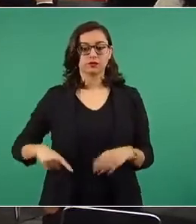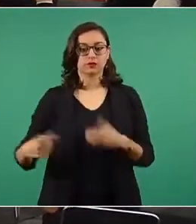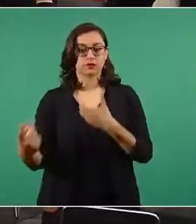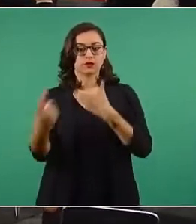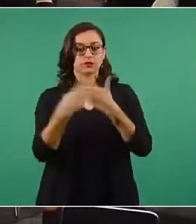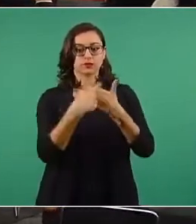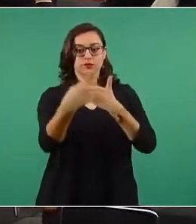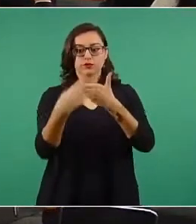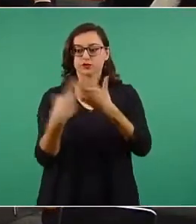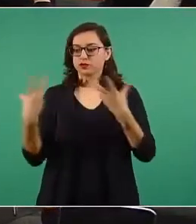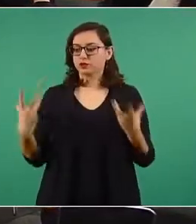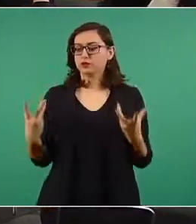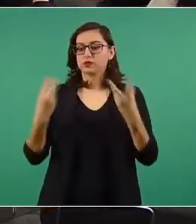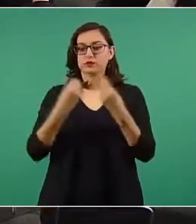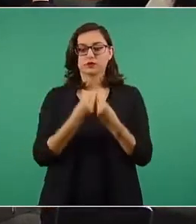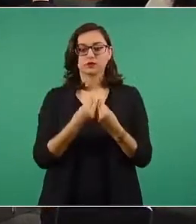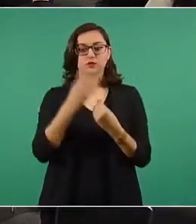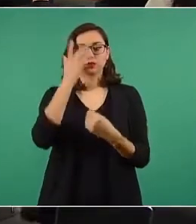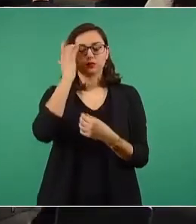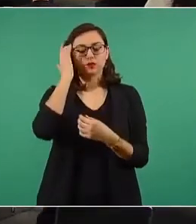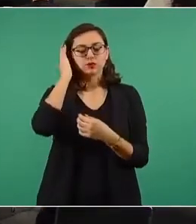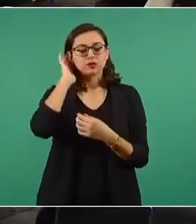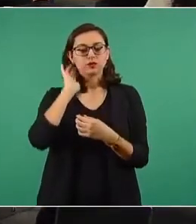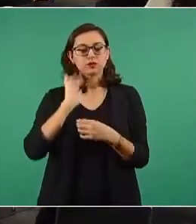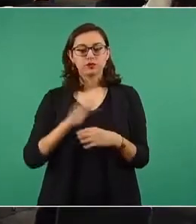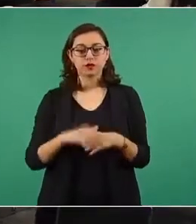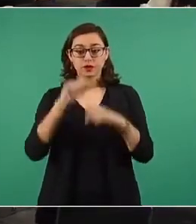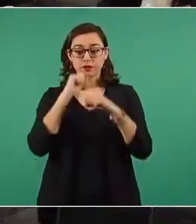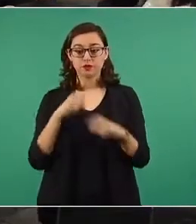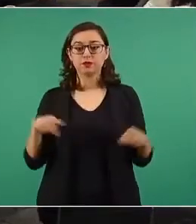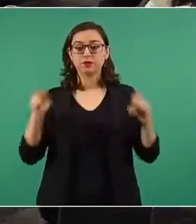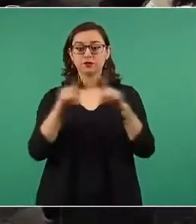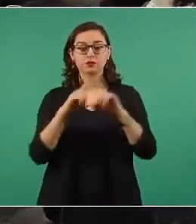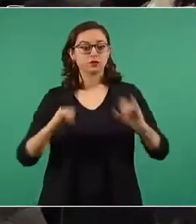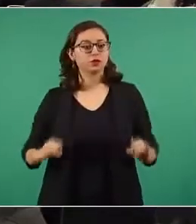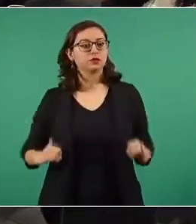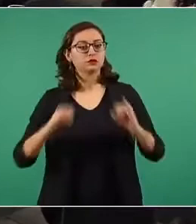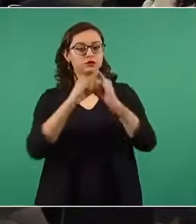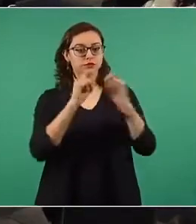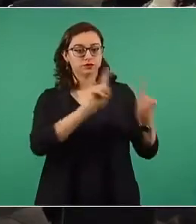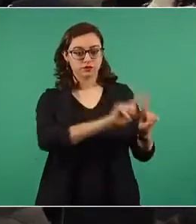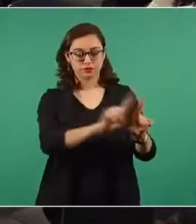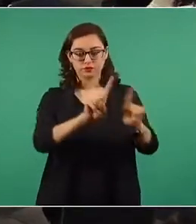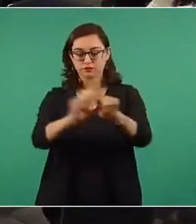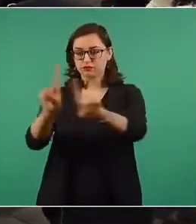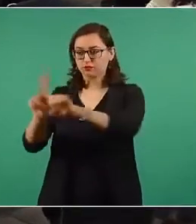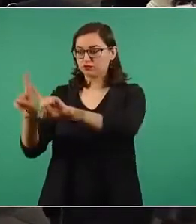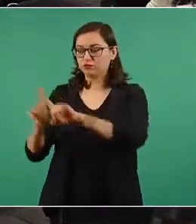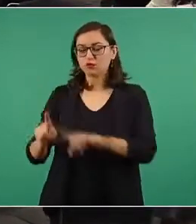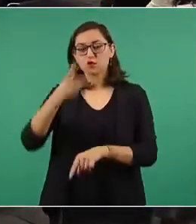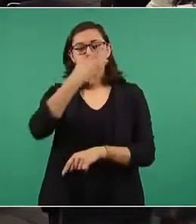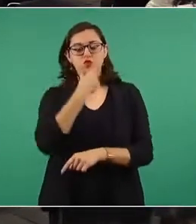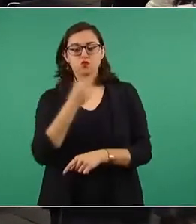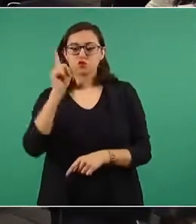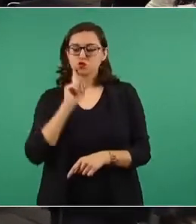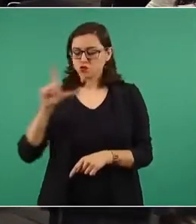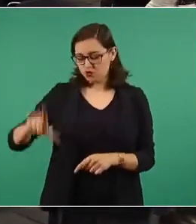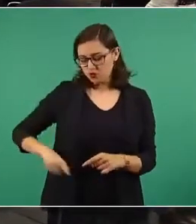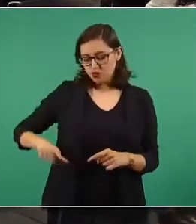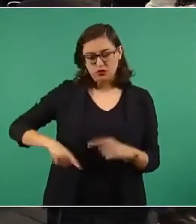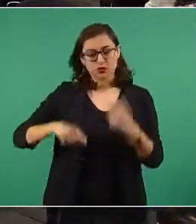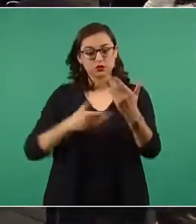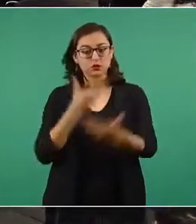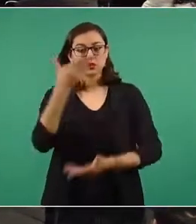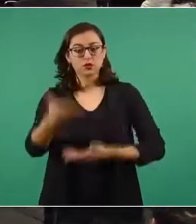representantes de instituciones, mujeres, hombres, servidores públicos,